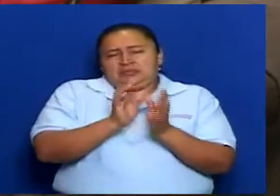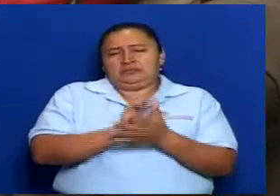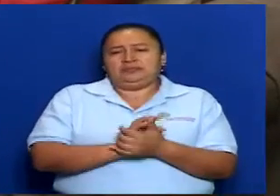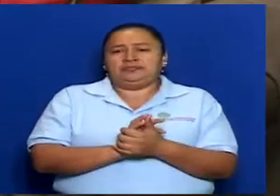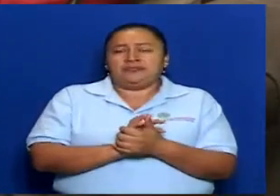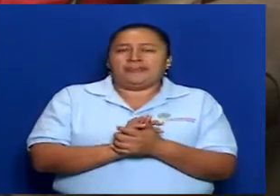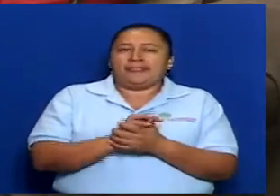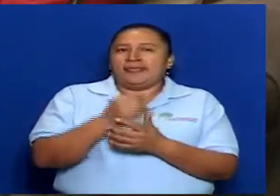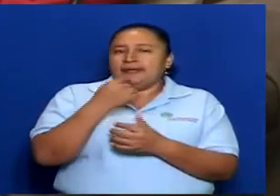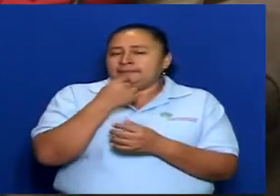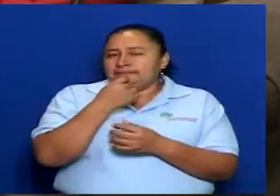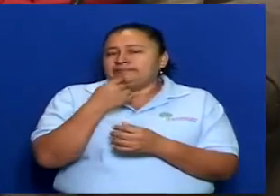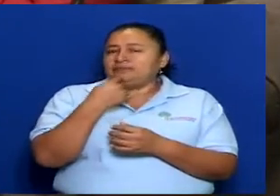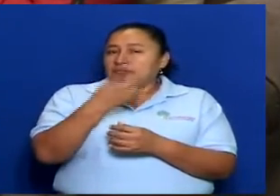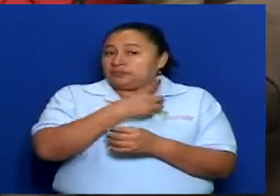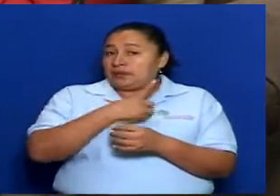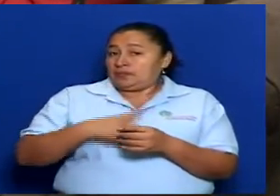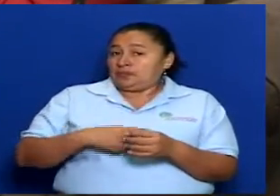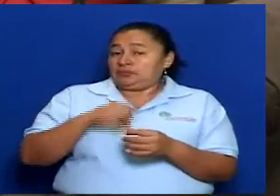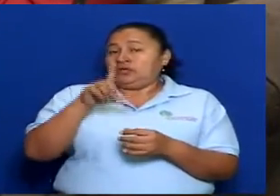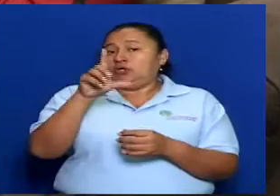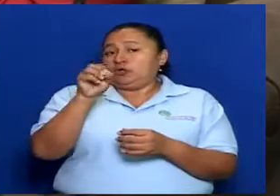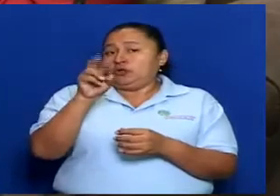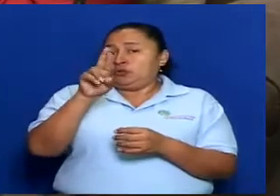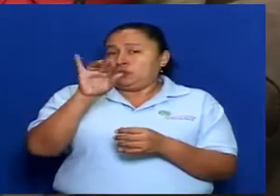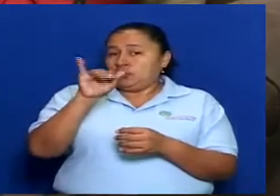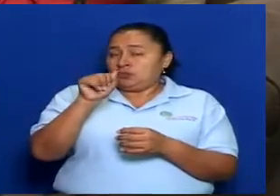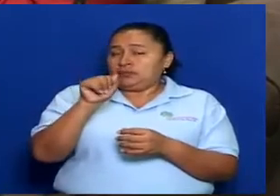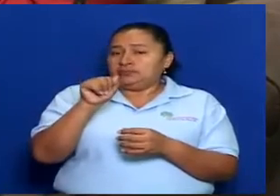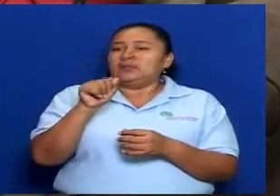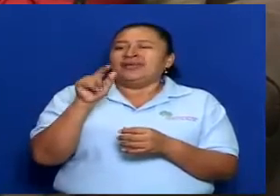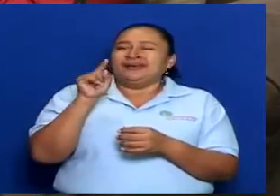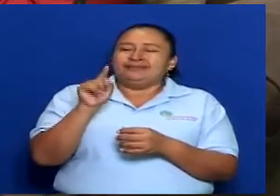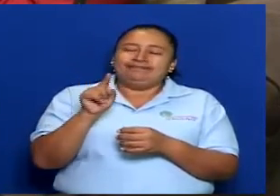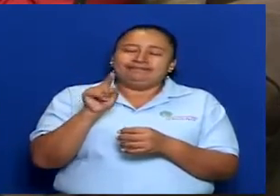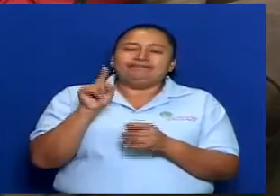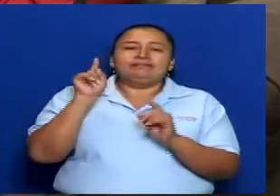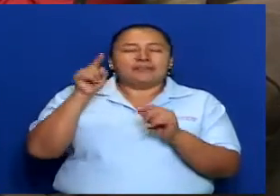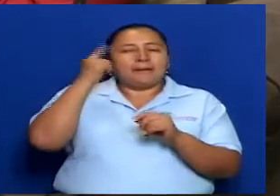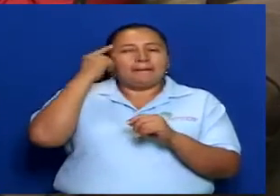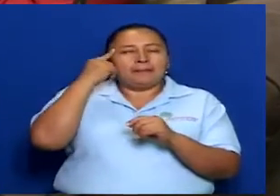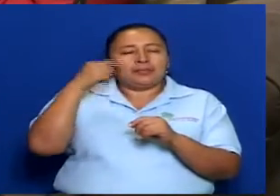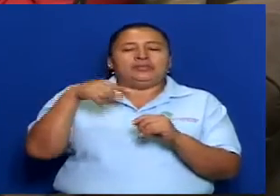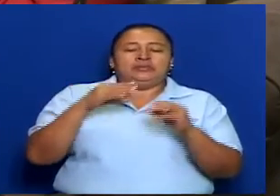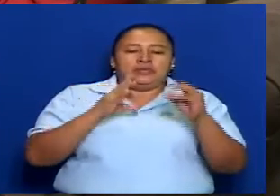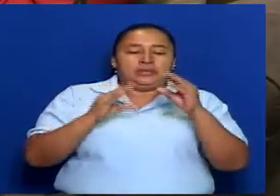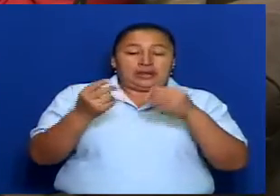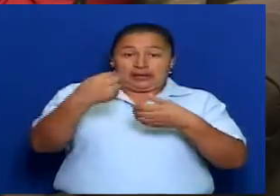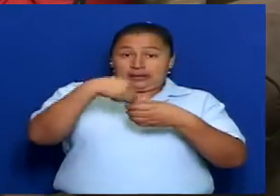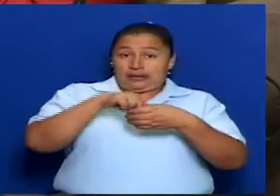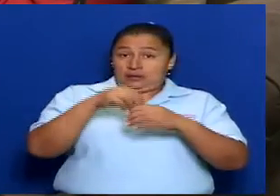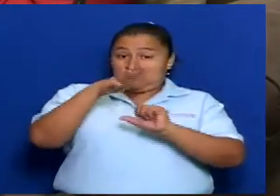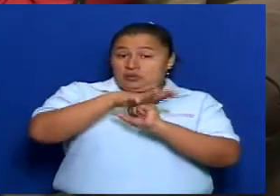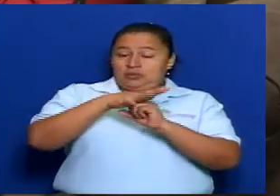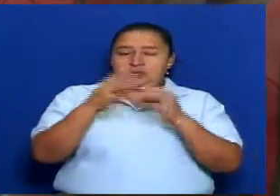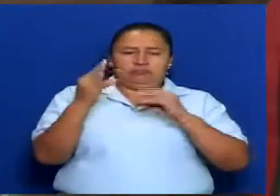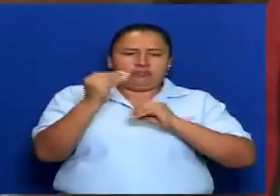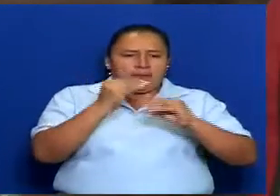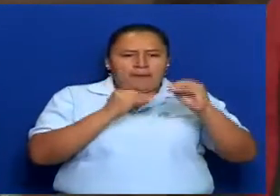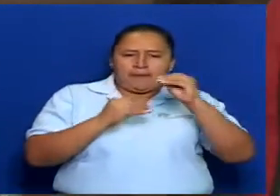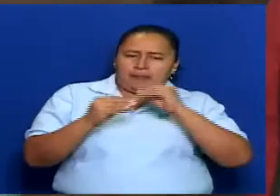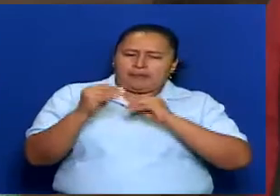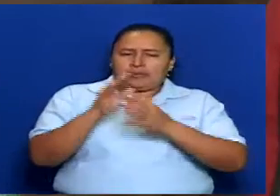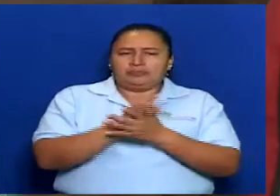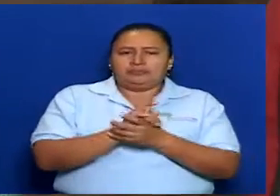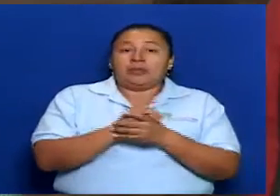Nosotros consideramos, y eso fue una discusión dentro de la comisión pero también en consulta con